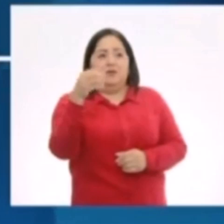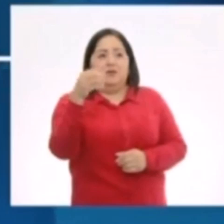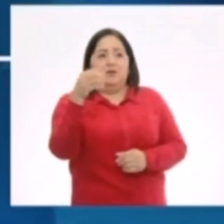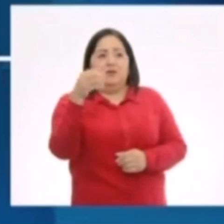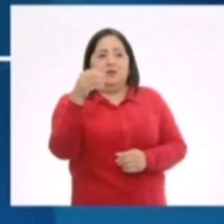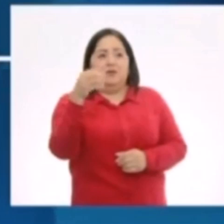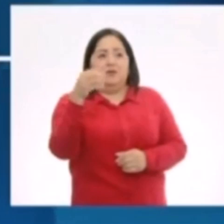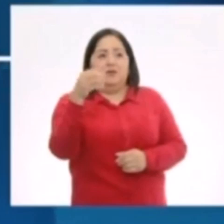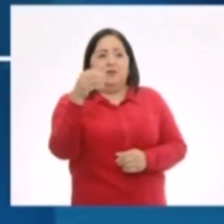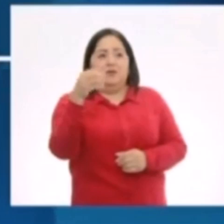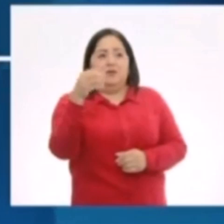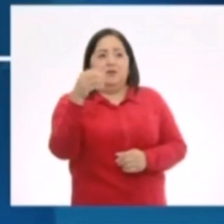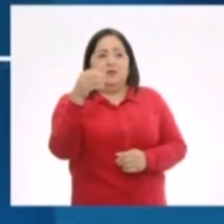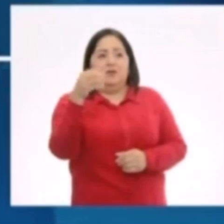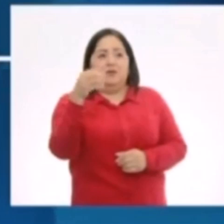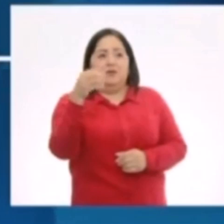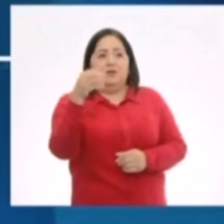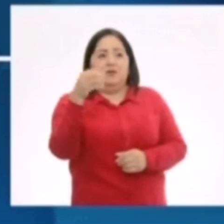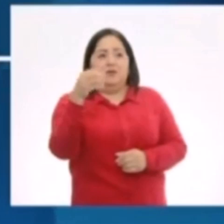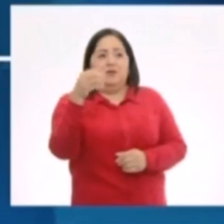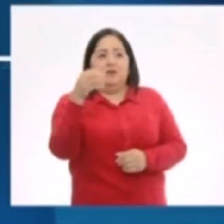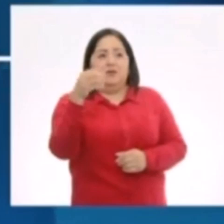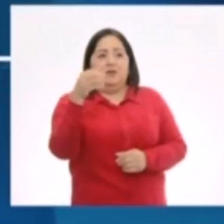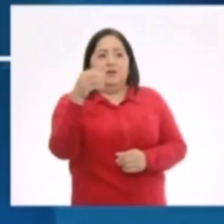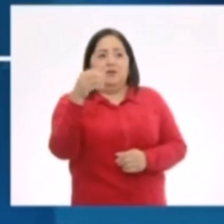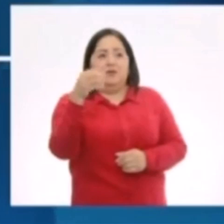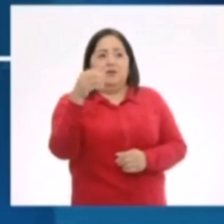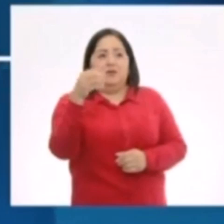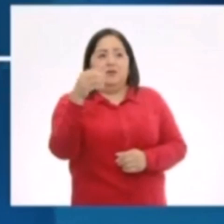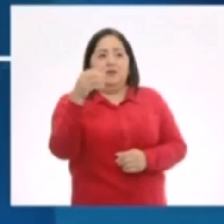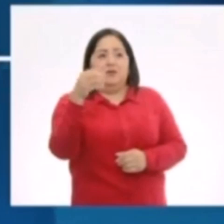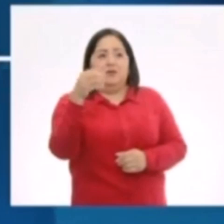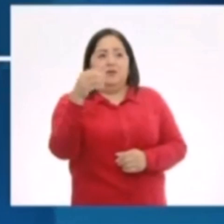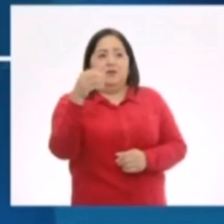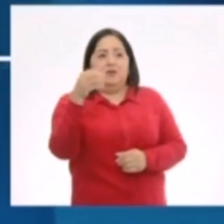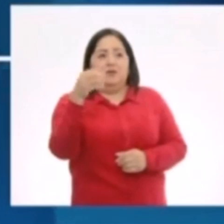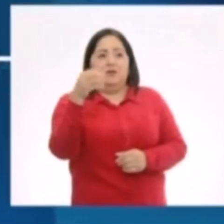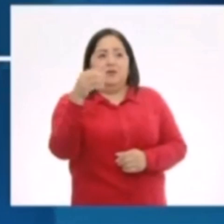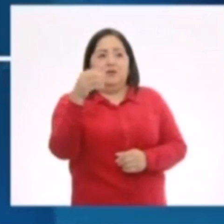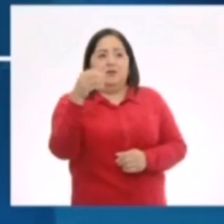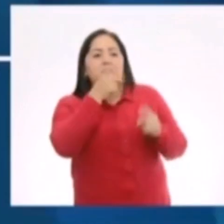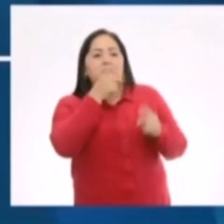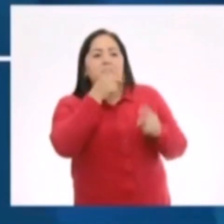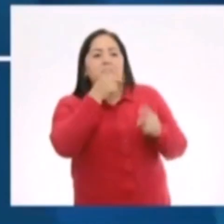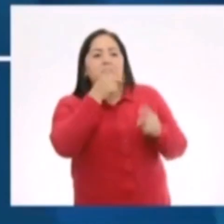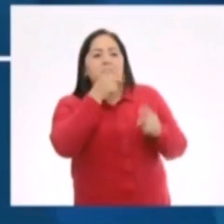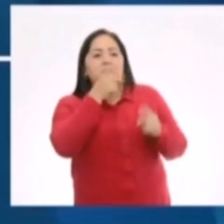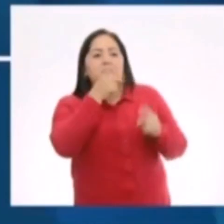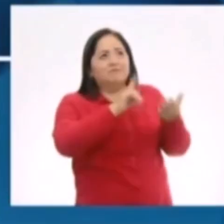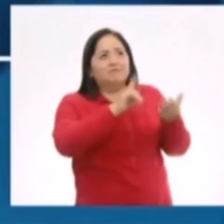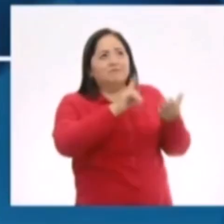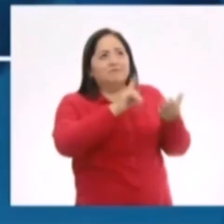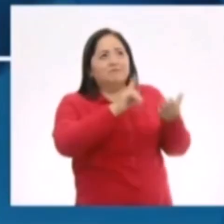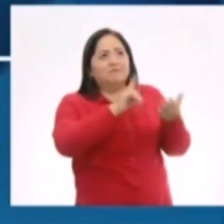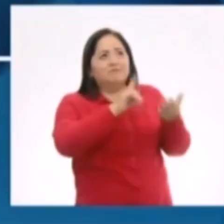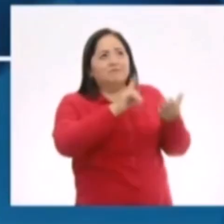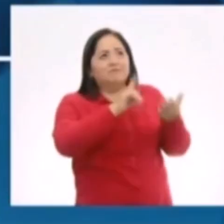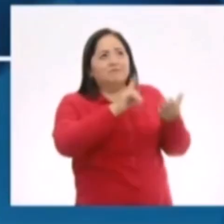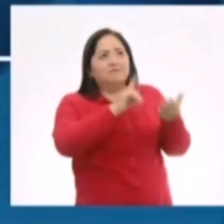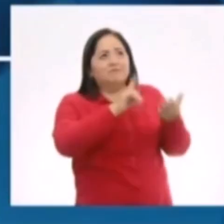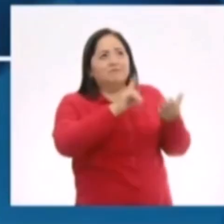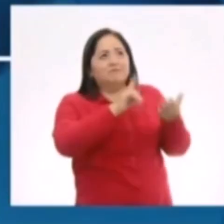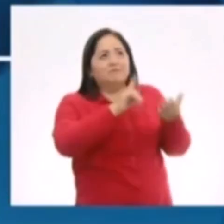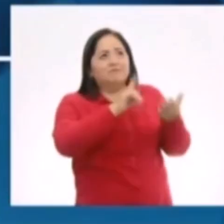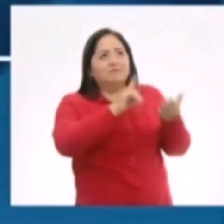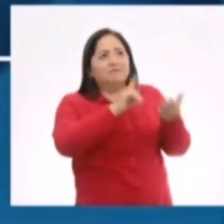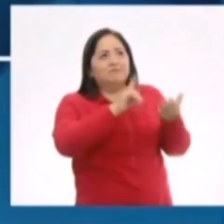tópica son aquellas que contienen la idea principal a desarrollar en un texto. Las oraciones de apoyo son las que permiten detallar o